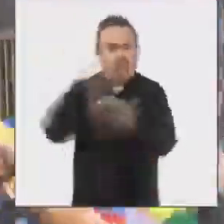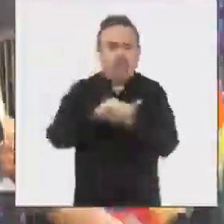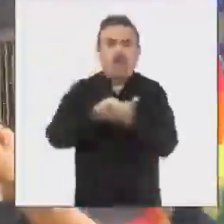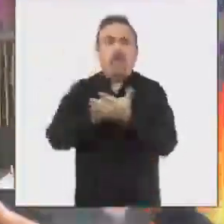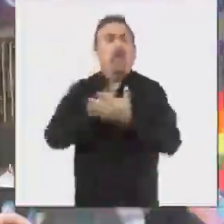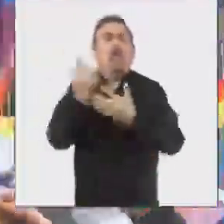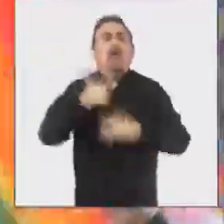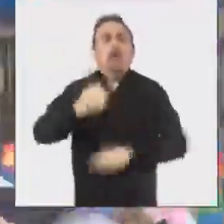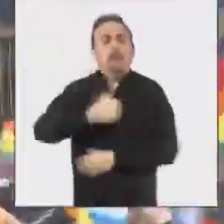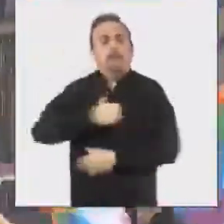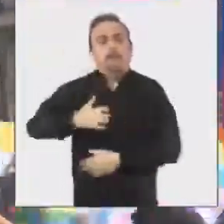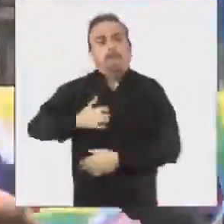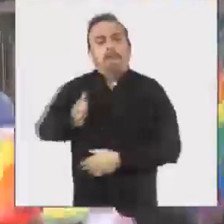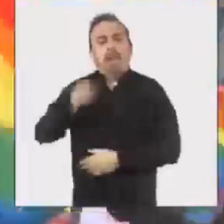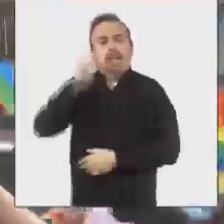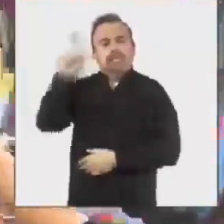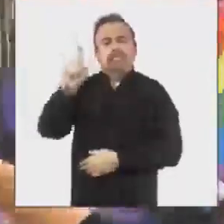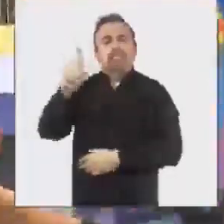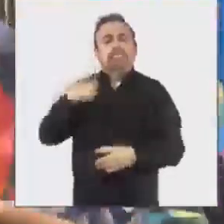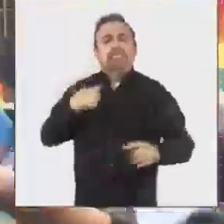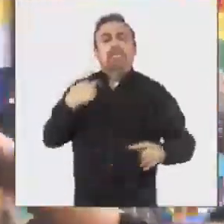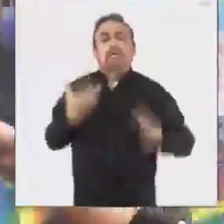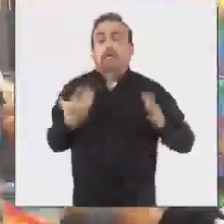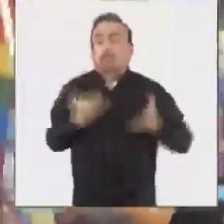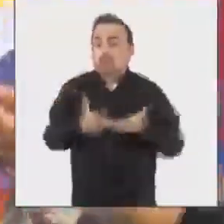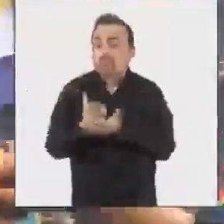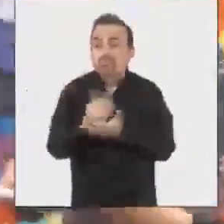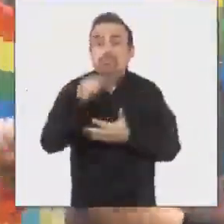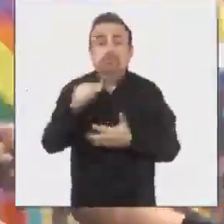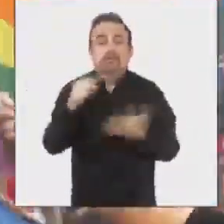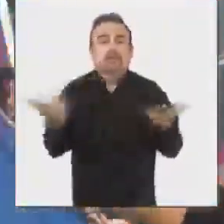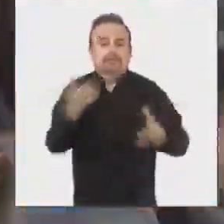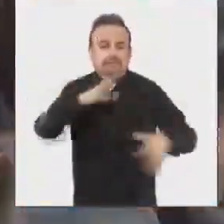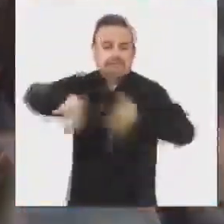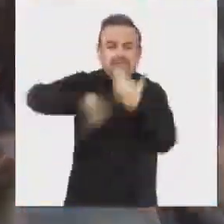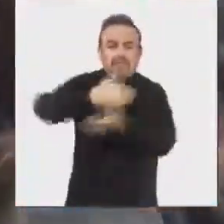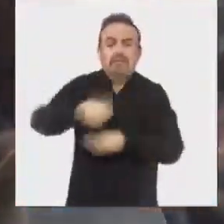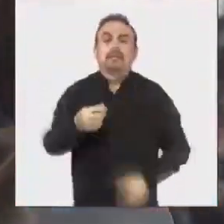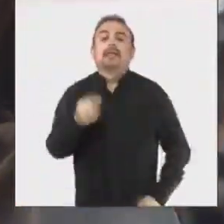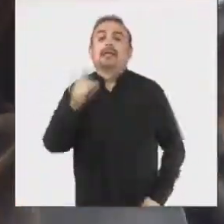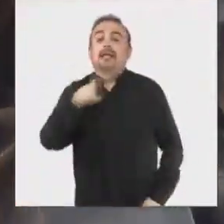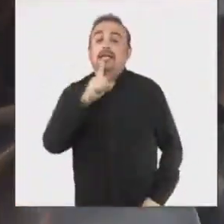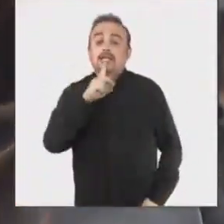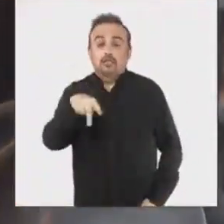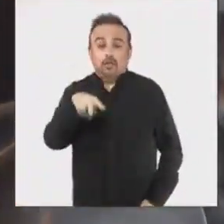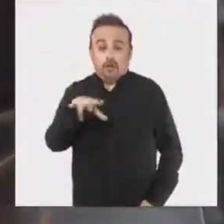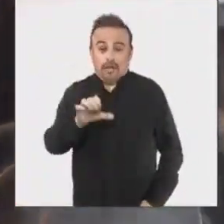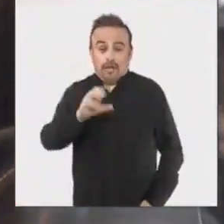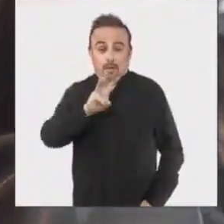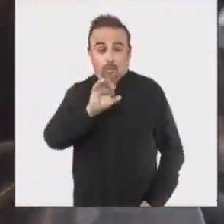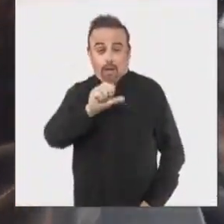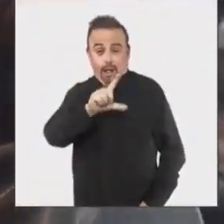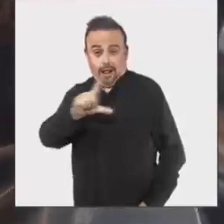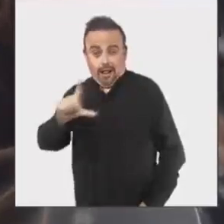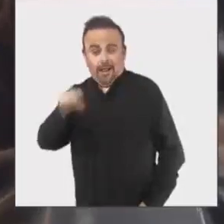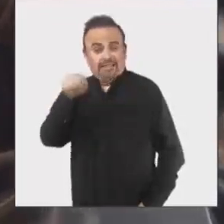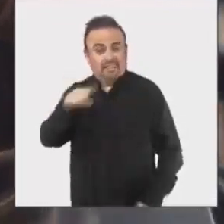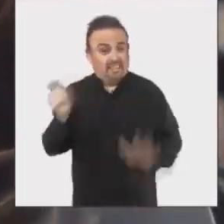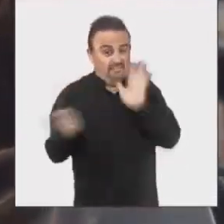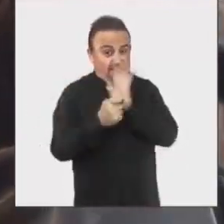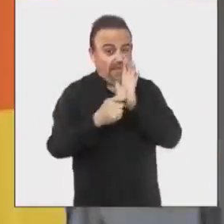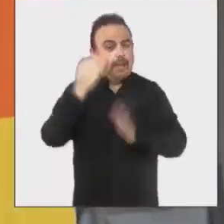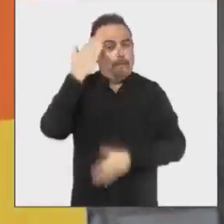la opresión policial sufrida en Estados Unidos, dando inicio a llamados disturbios de Stonewall. Esta fecha es